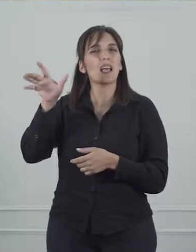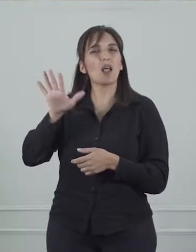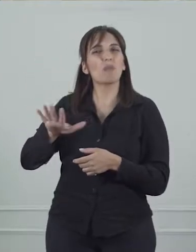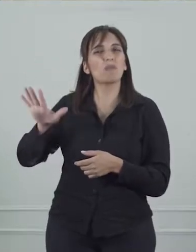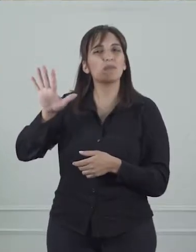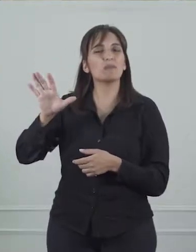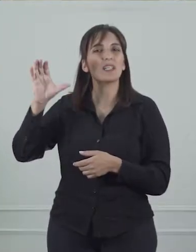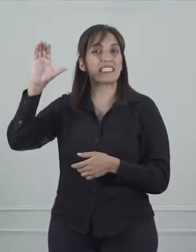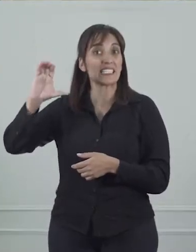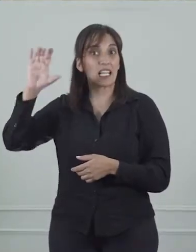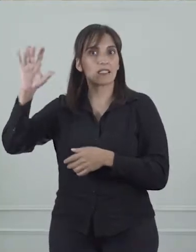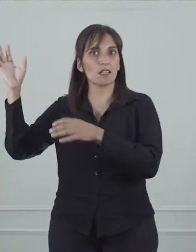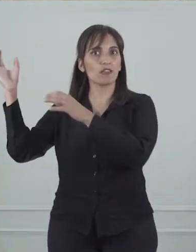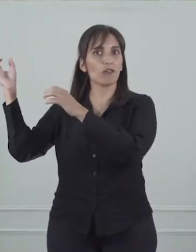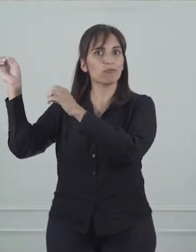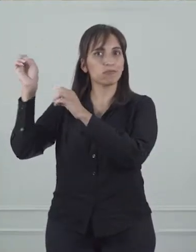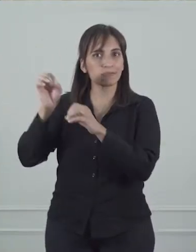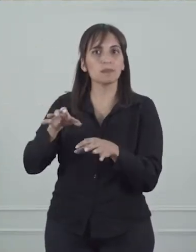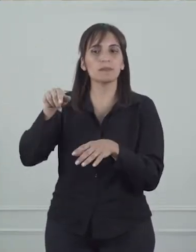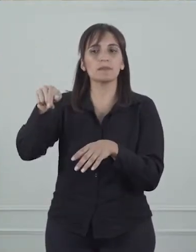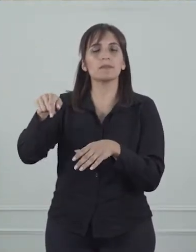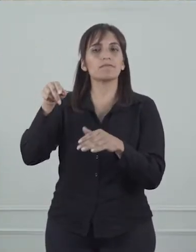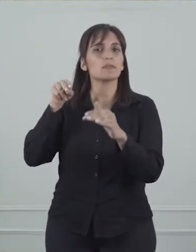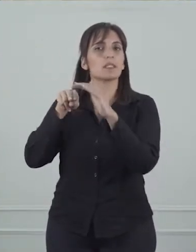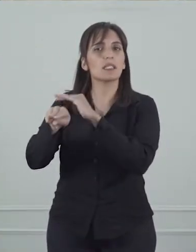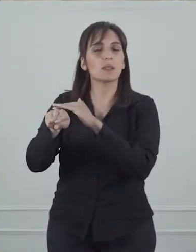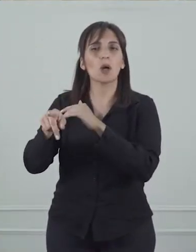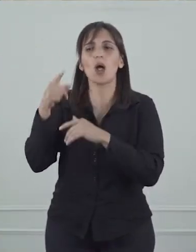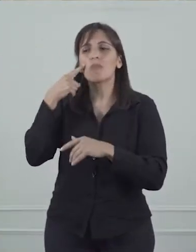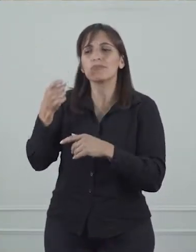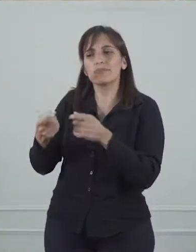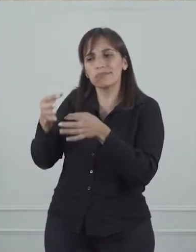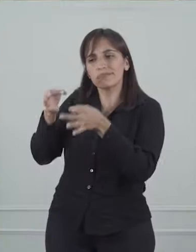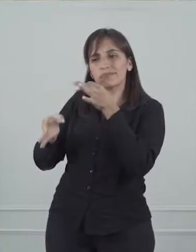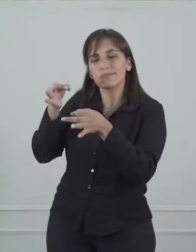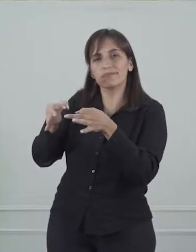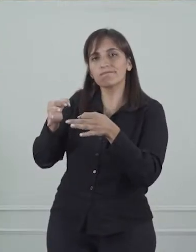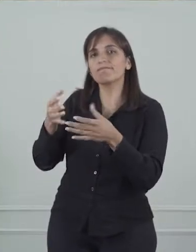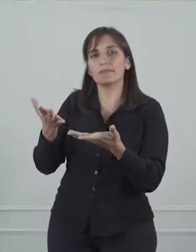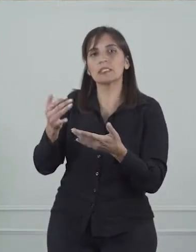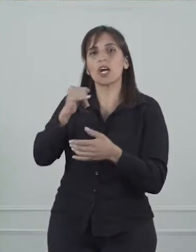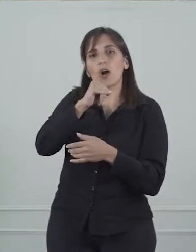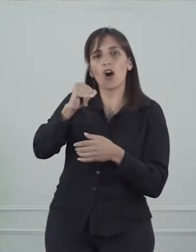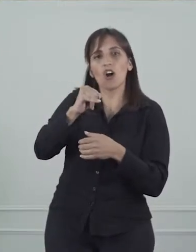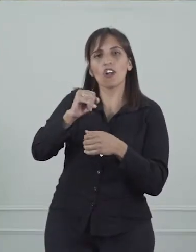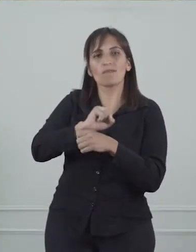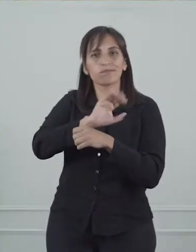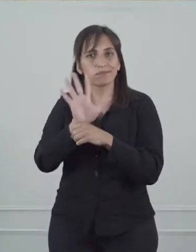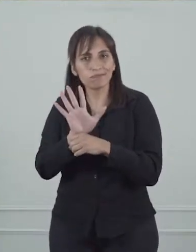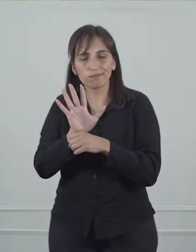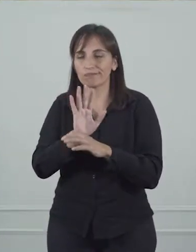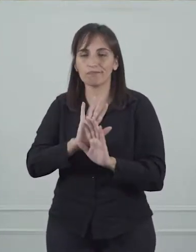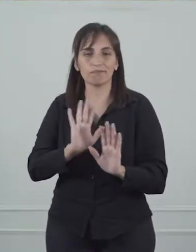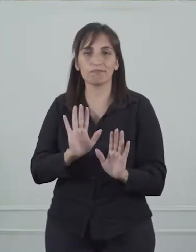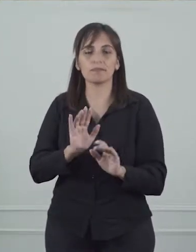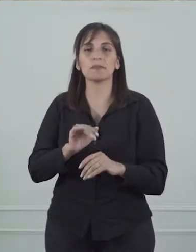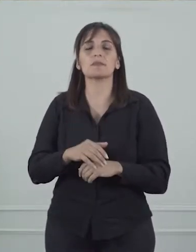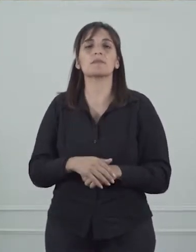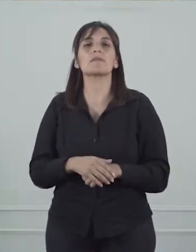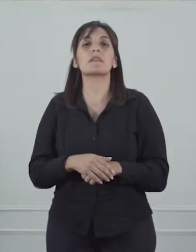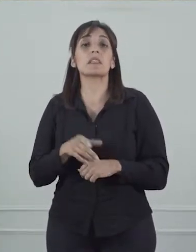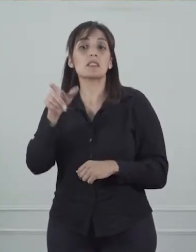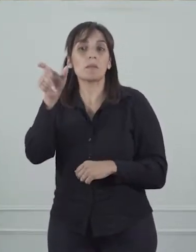la ciudad de Chilecito, el resultado del laboratorio dio negativo para coronavirus, es un paciente que se